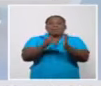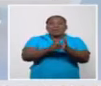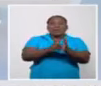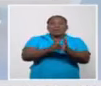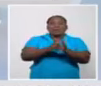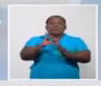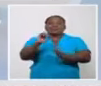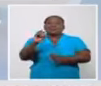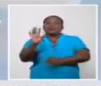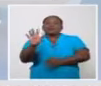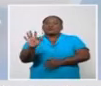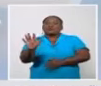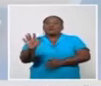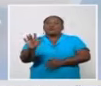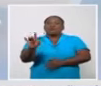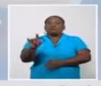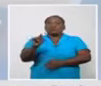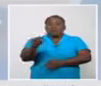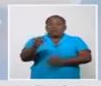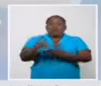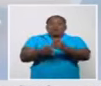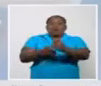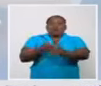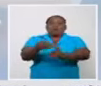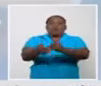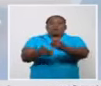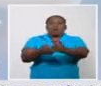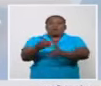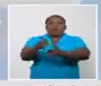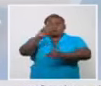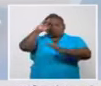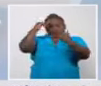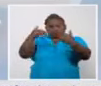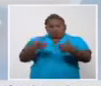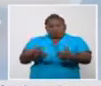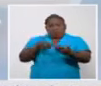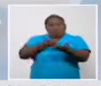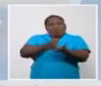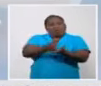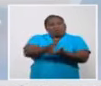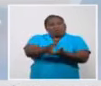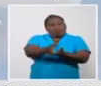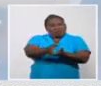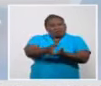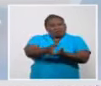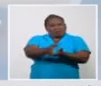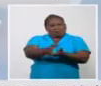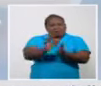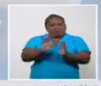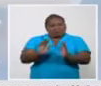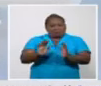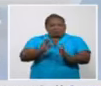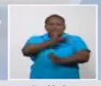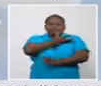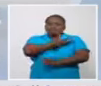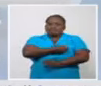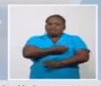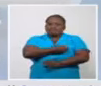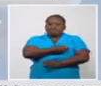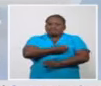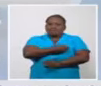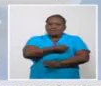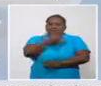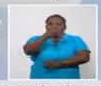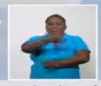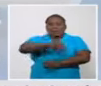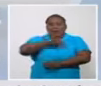con una evolución clínica estable lamentamos en el inicio de nuestra conferencia